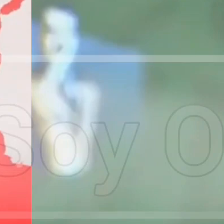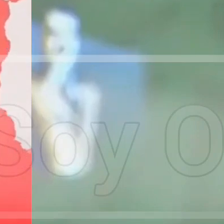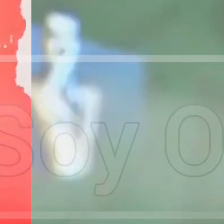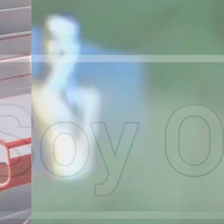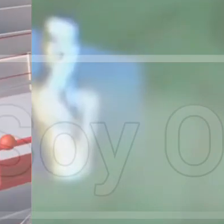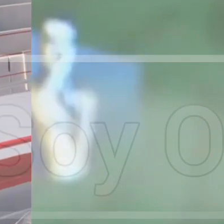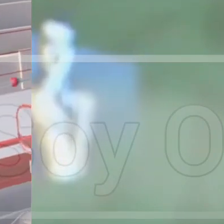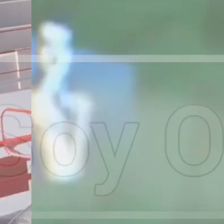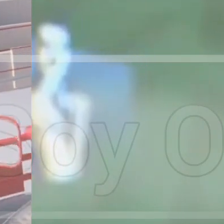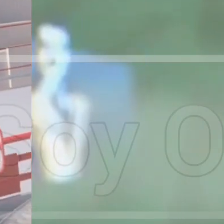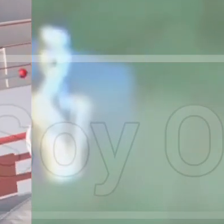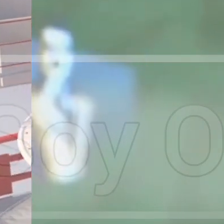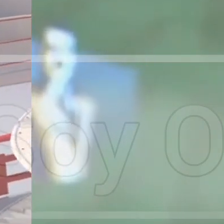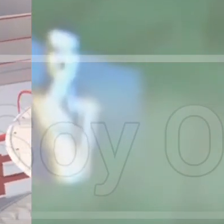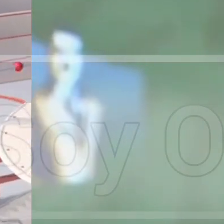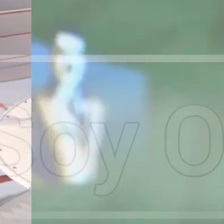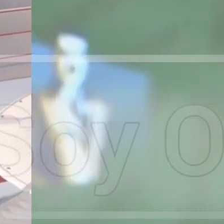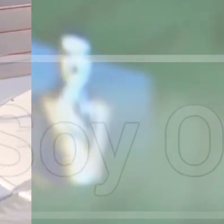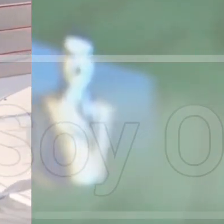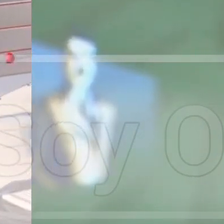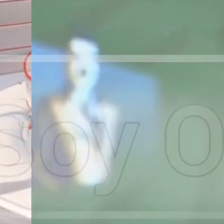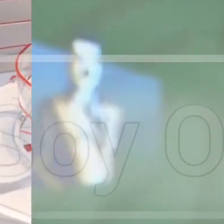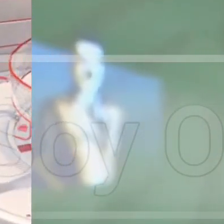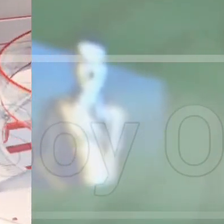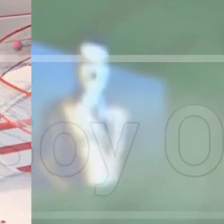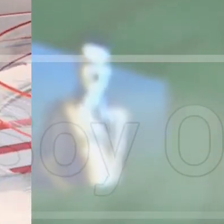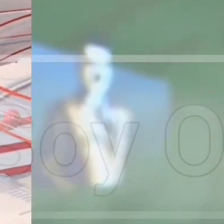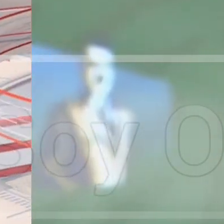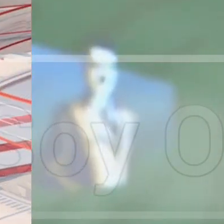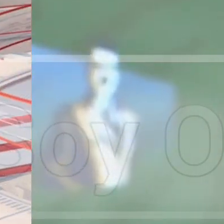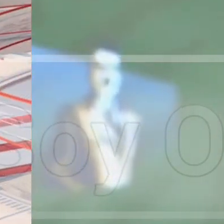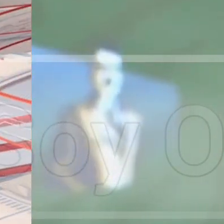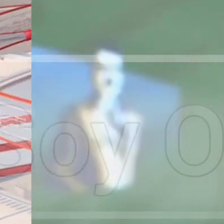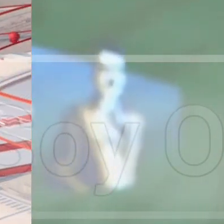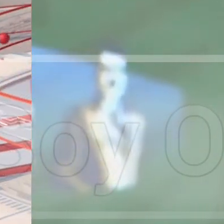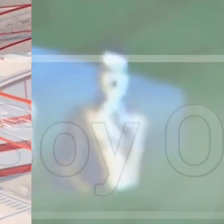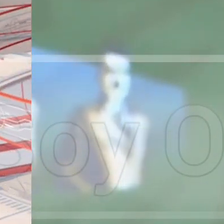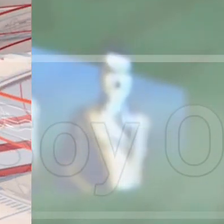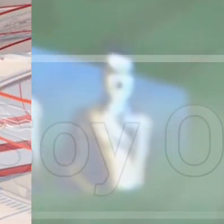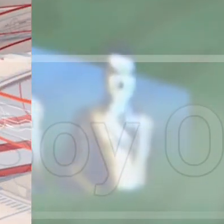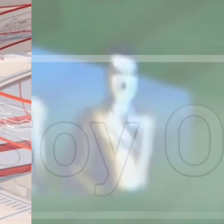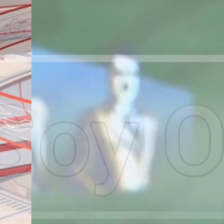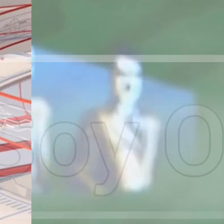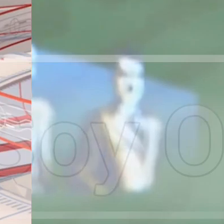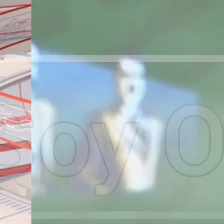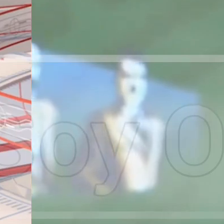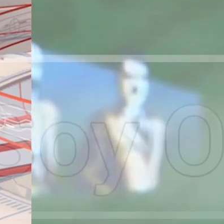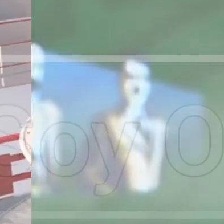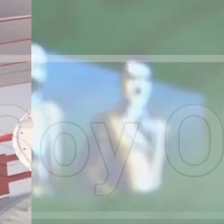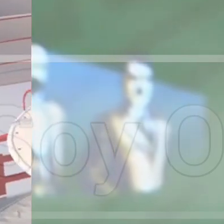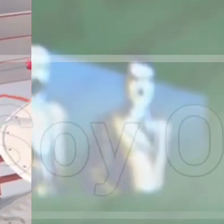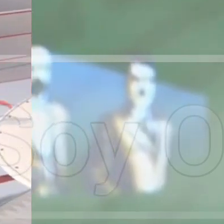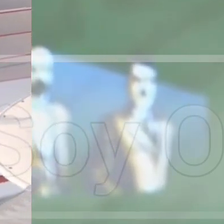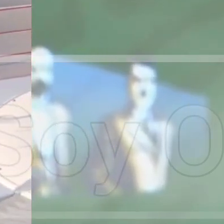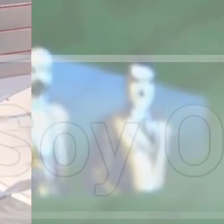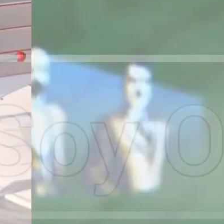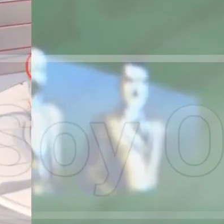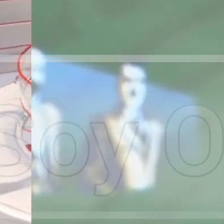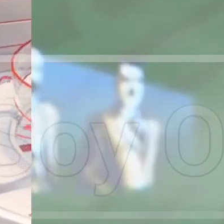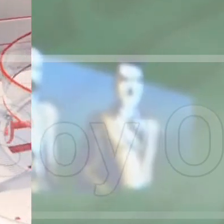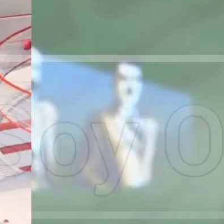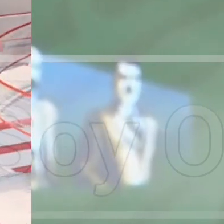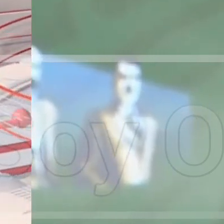de esta mujer llamada Reina Jair así que para no alargar lo que es la introducción de lo que vamos a hablar el día de hoy mejor